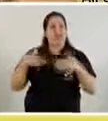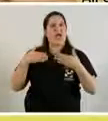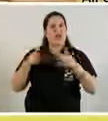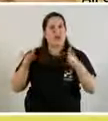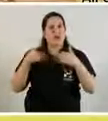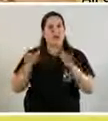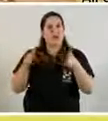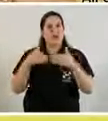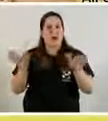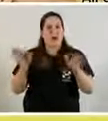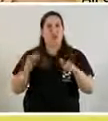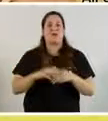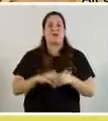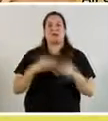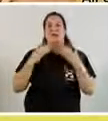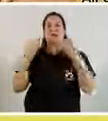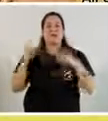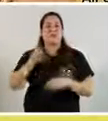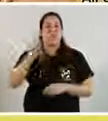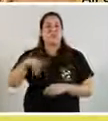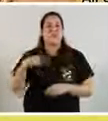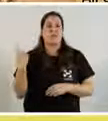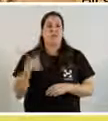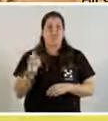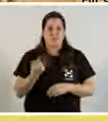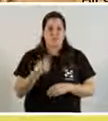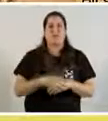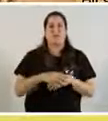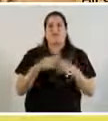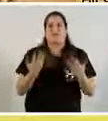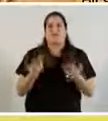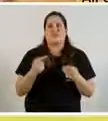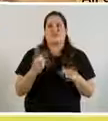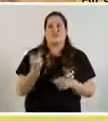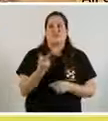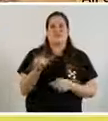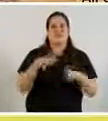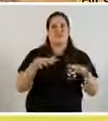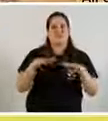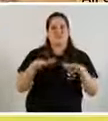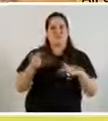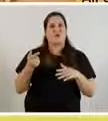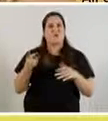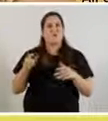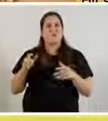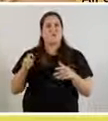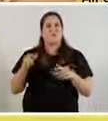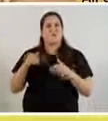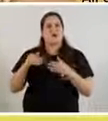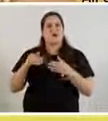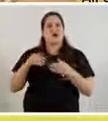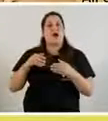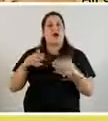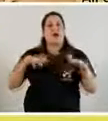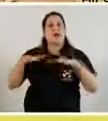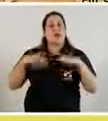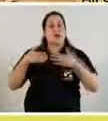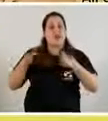Ciudad. O sea, sumamos actividades y la situación sanitaria está estable y mejorando el último mes.